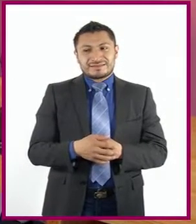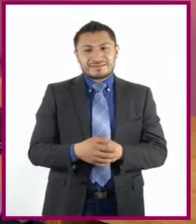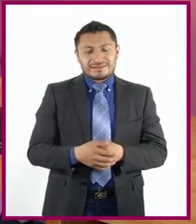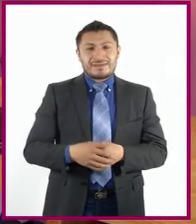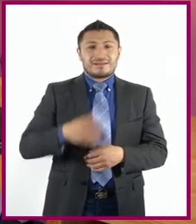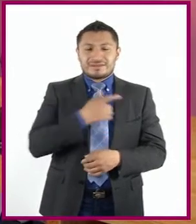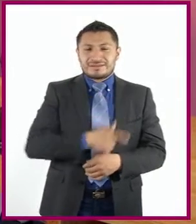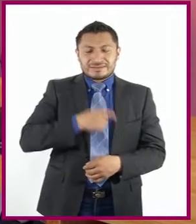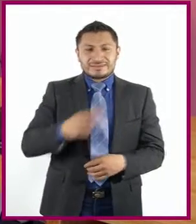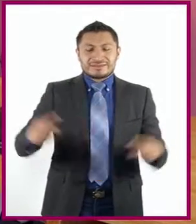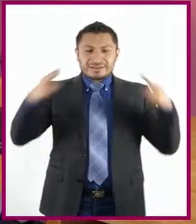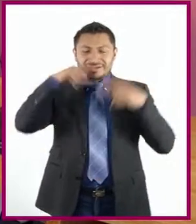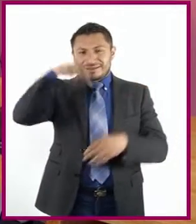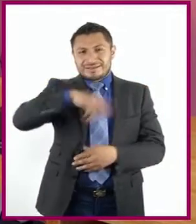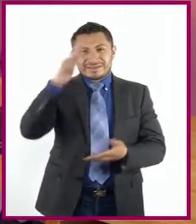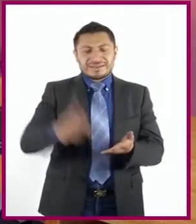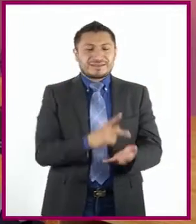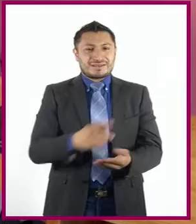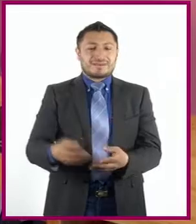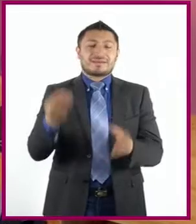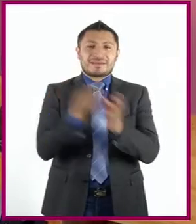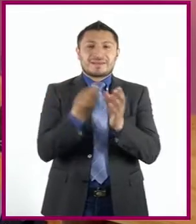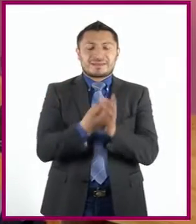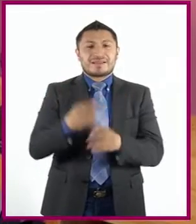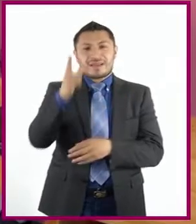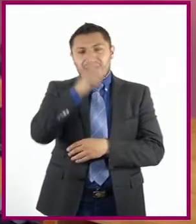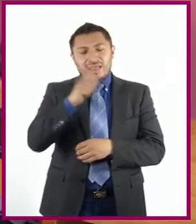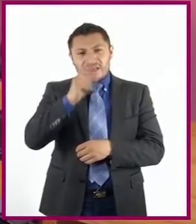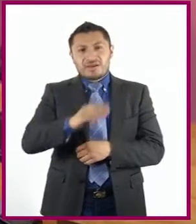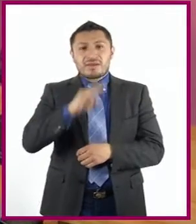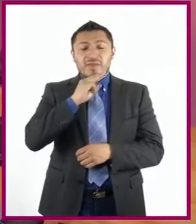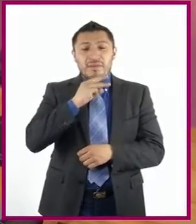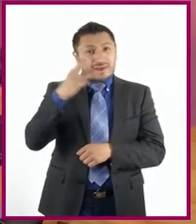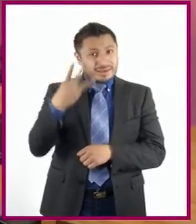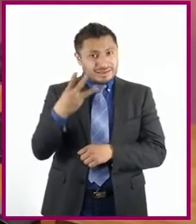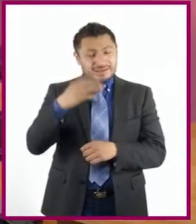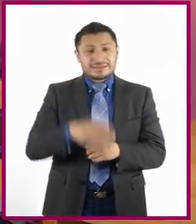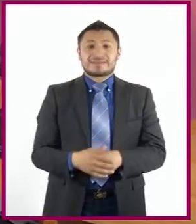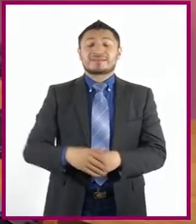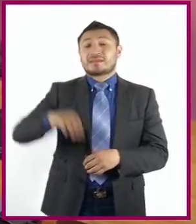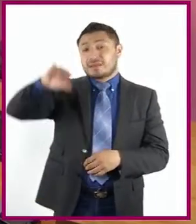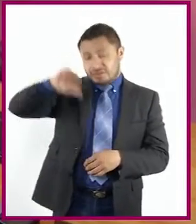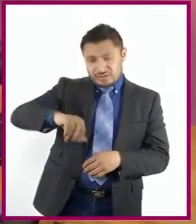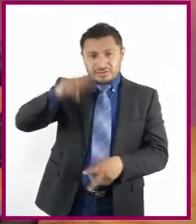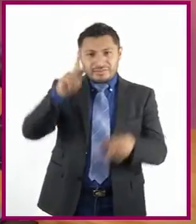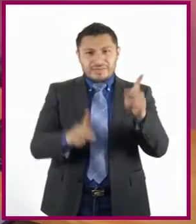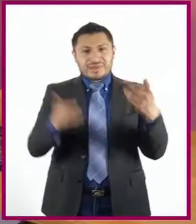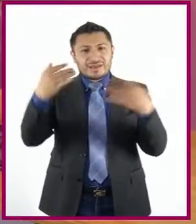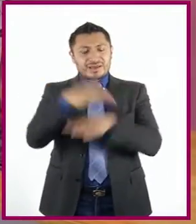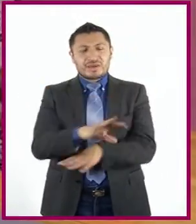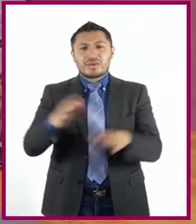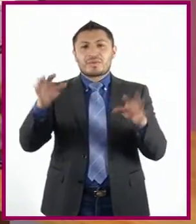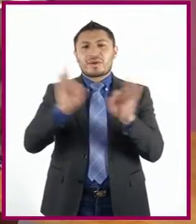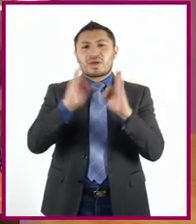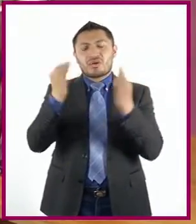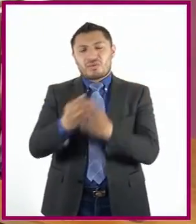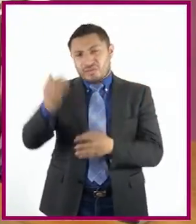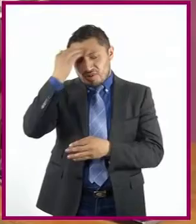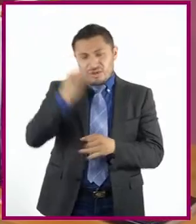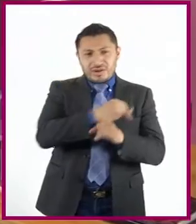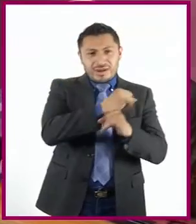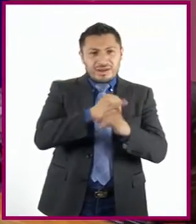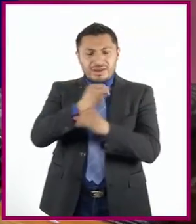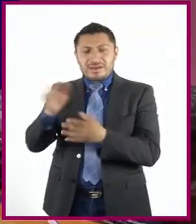en una sesión más de Lengua Materna 3. Hoy hablaremos sobre obras para explorar y leer.